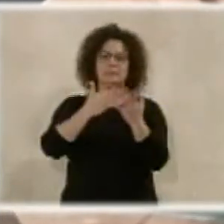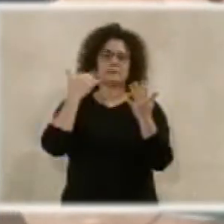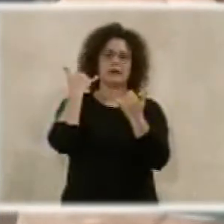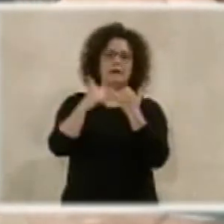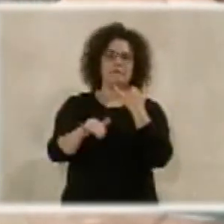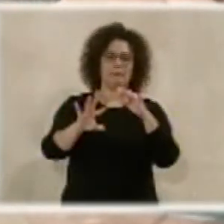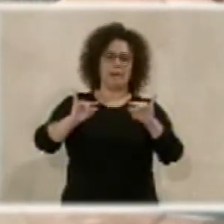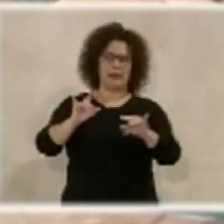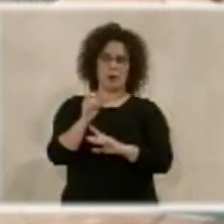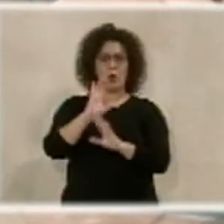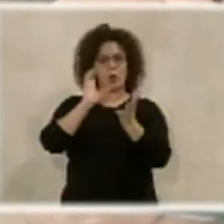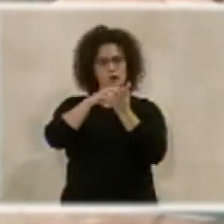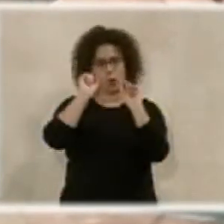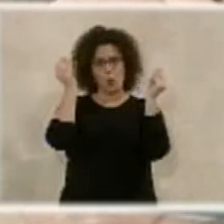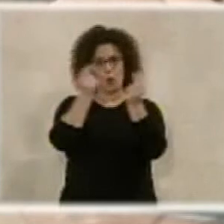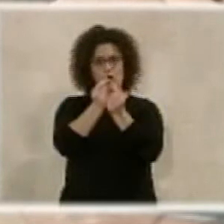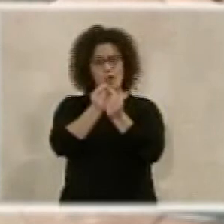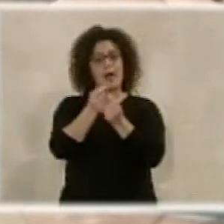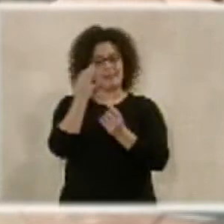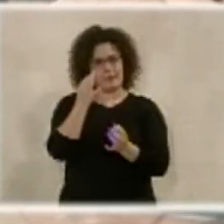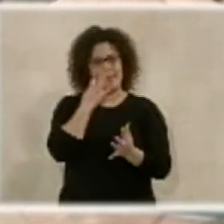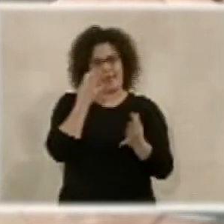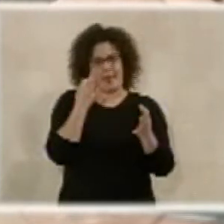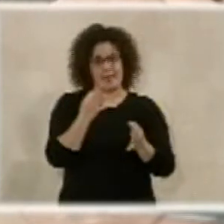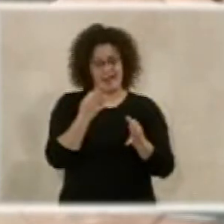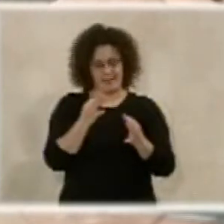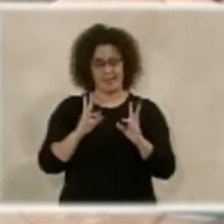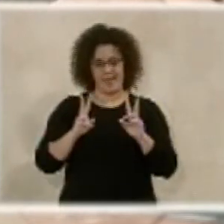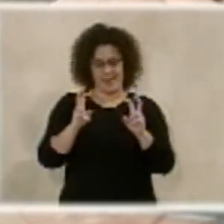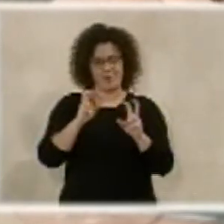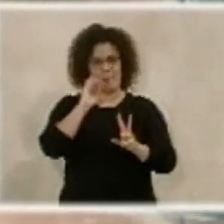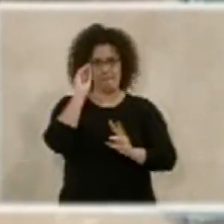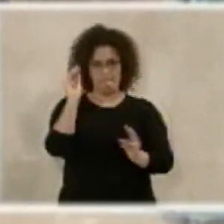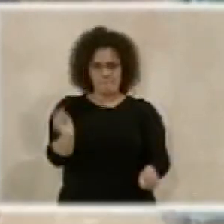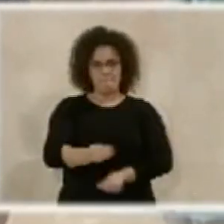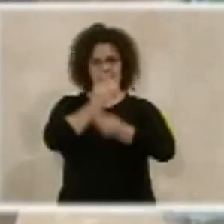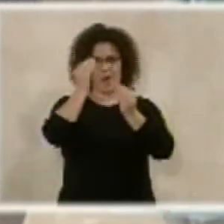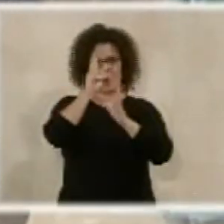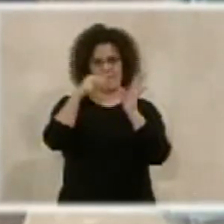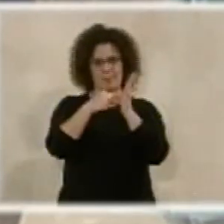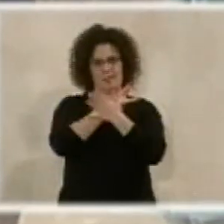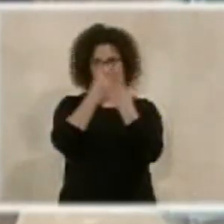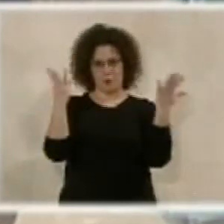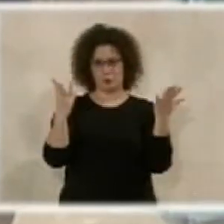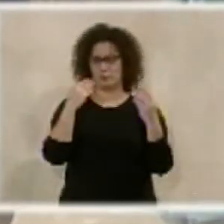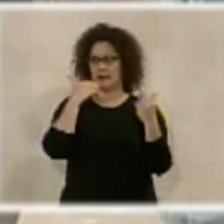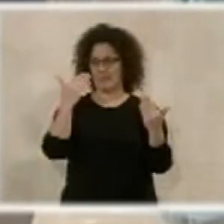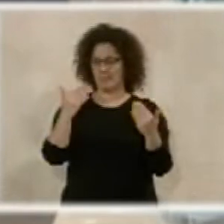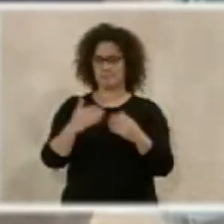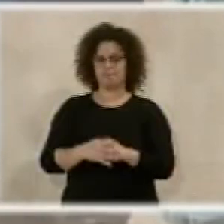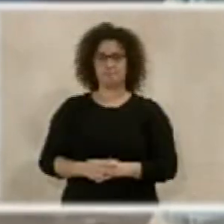y que Cortijo Córdoba fuera una realidad el inicio de sus mejoras en el 2018. Muchas gracias.